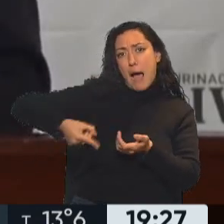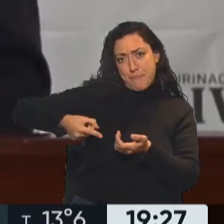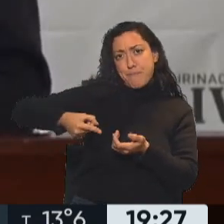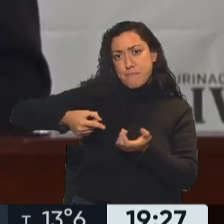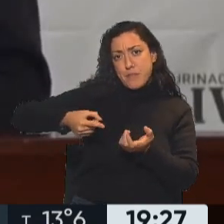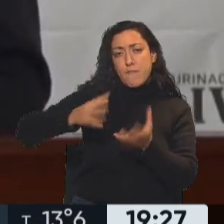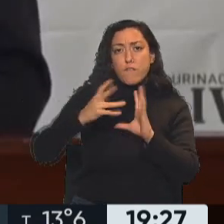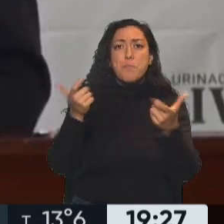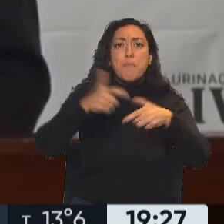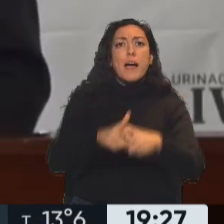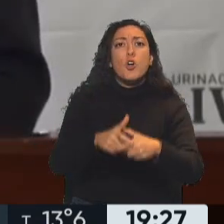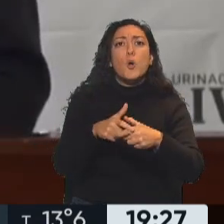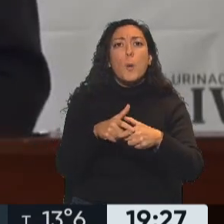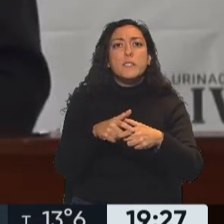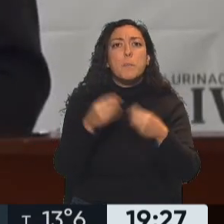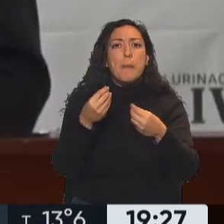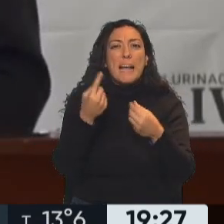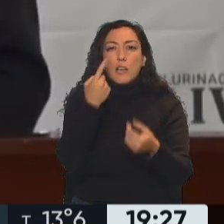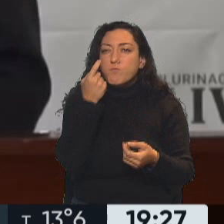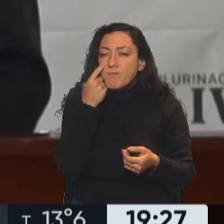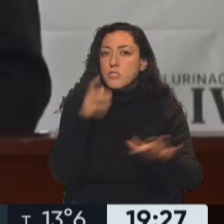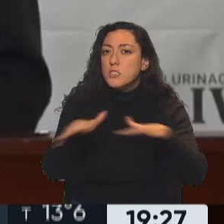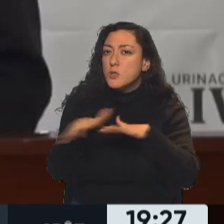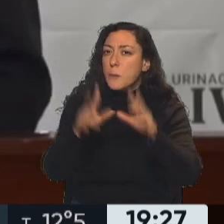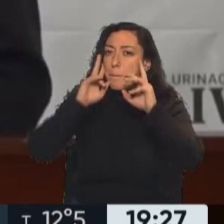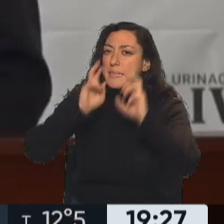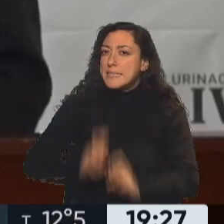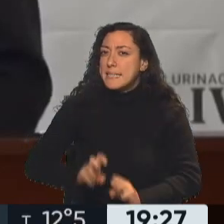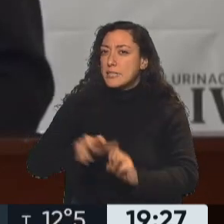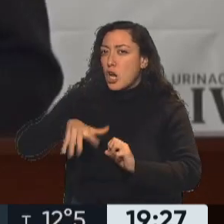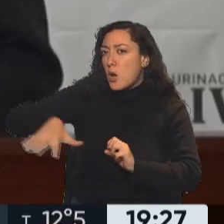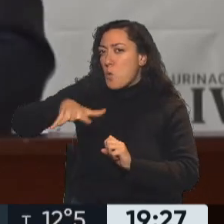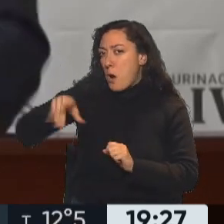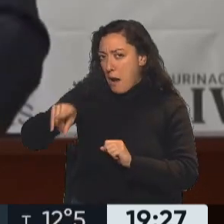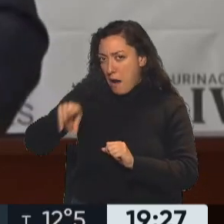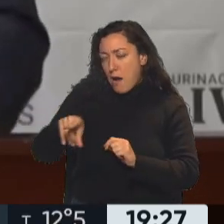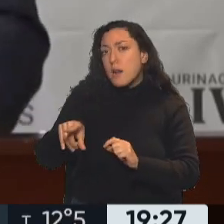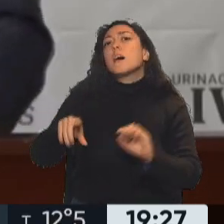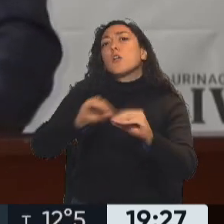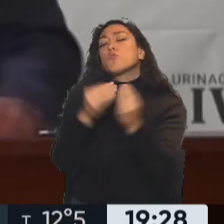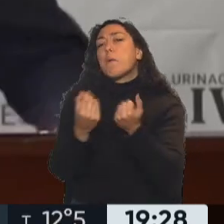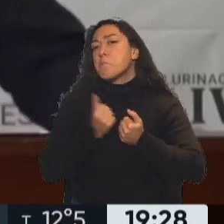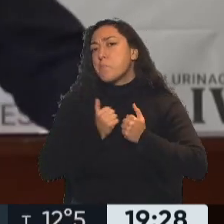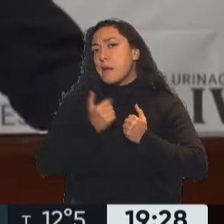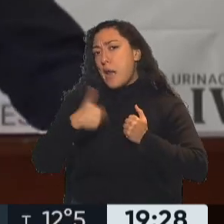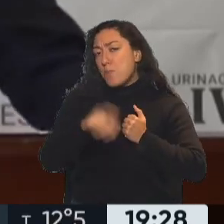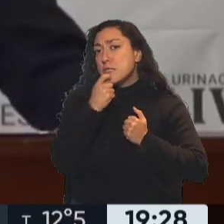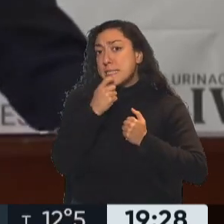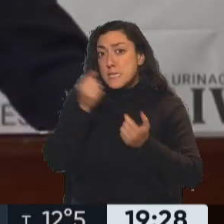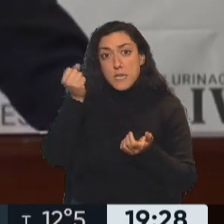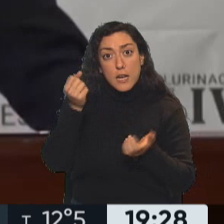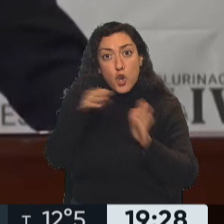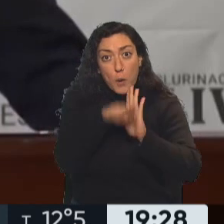una comisión para poder hacer una auditoría al caso y hacer la investigación en terreno. Esperamos también los resultados. Si hubiera un incumplimiento a la